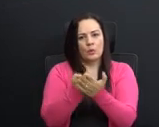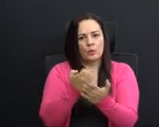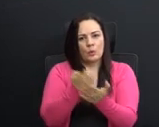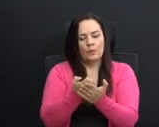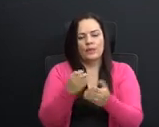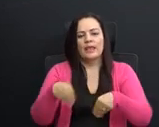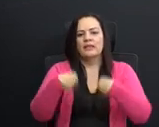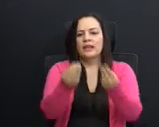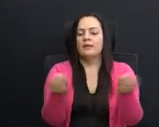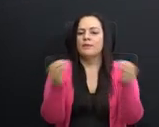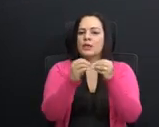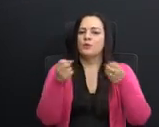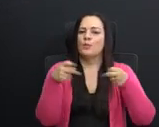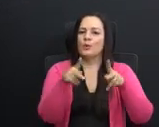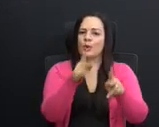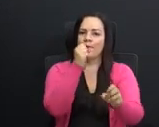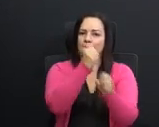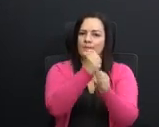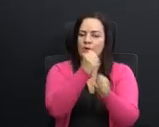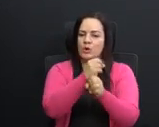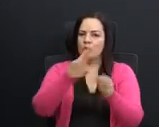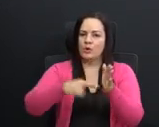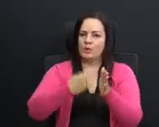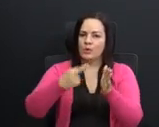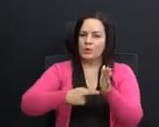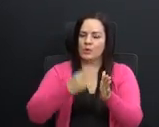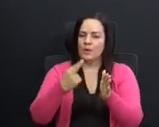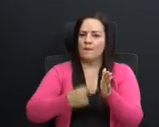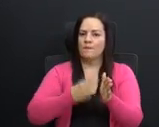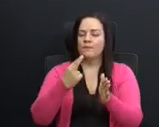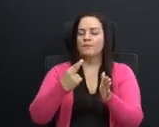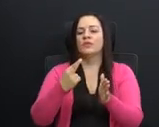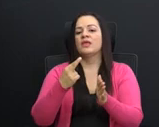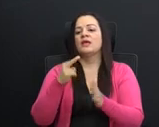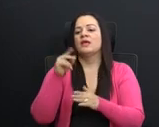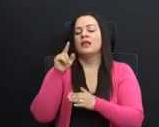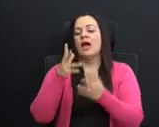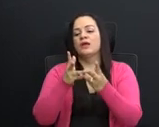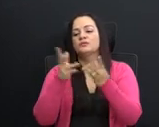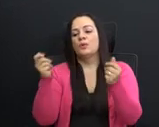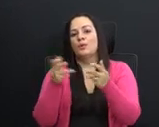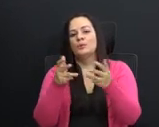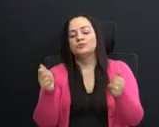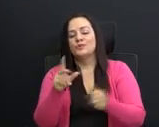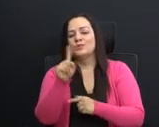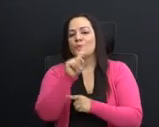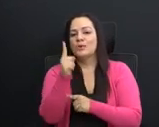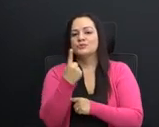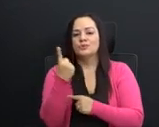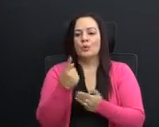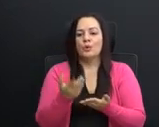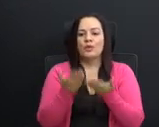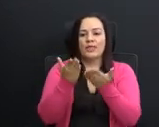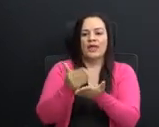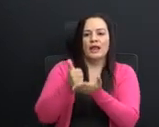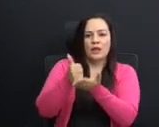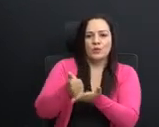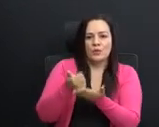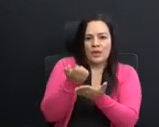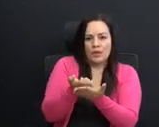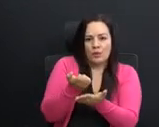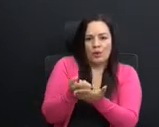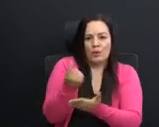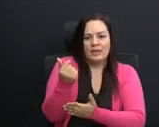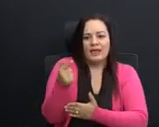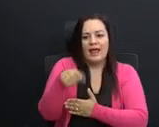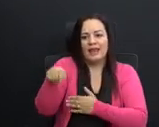empleos. Lo seguiré repitiendo una y otra vez. La solución no es darle subsidios a la gente, aunque